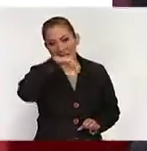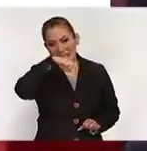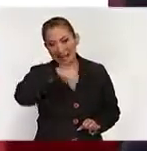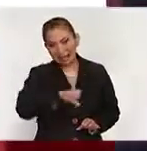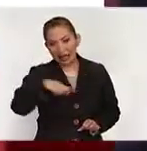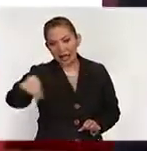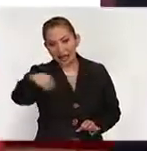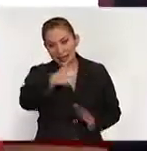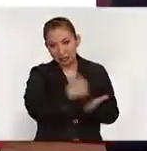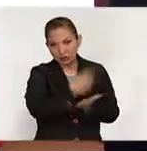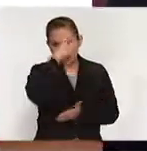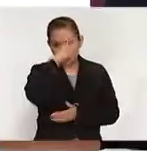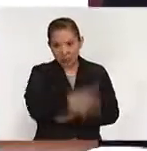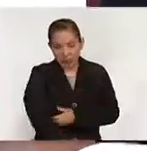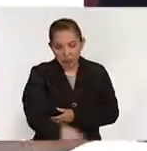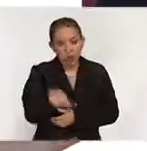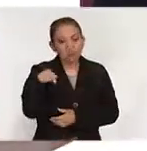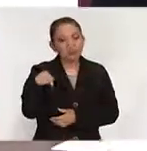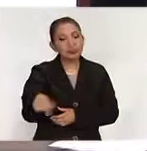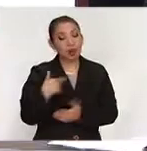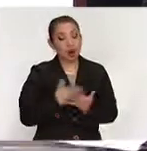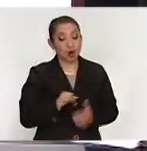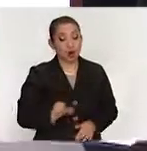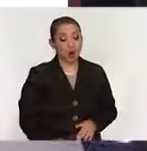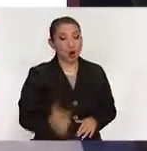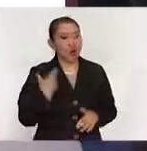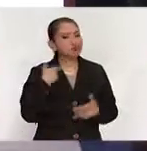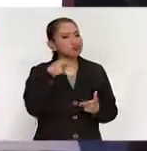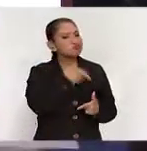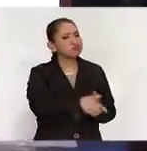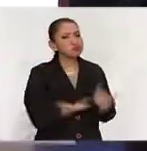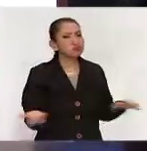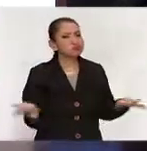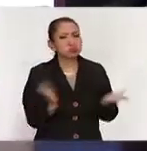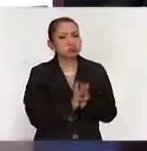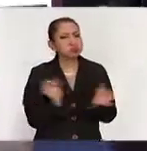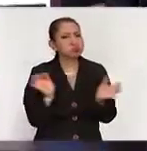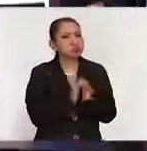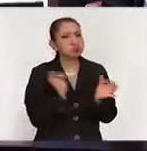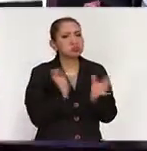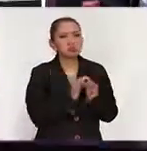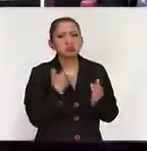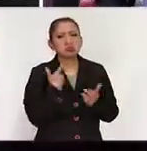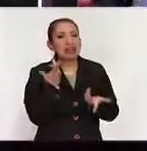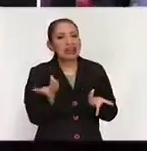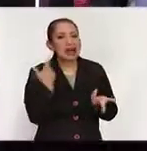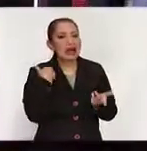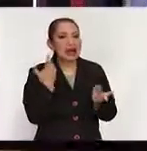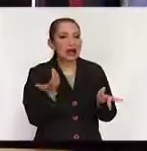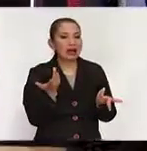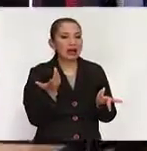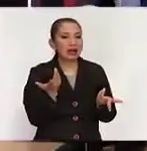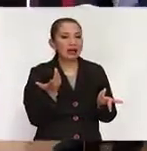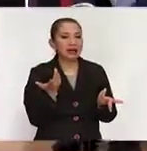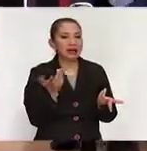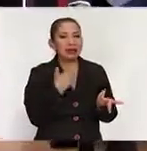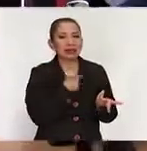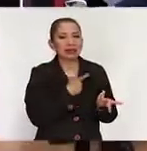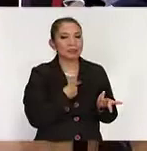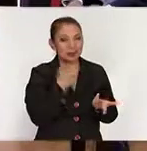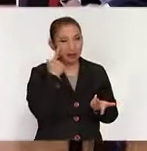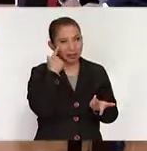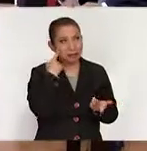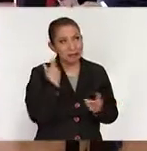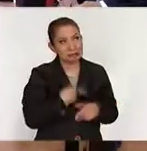de la Ciudad de México, quien hoy nos vas a pues a resolver las deudas, digo las deudas,